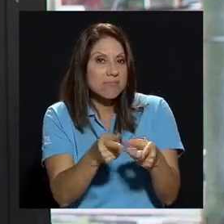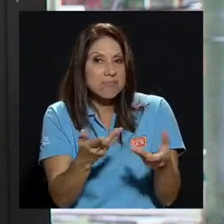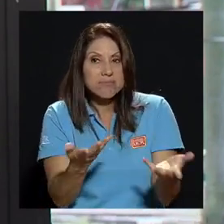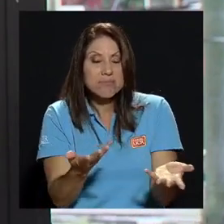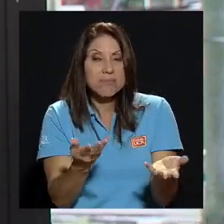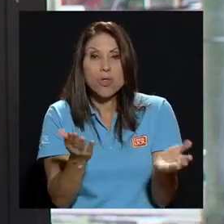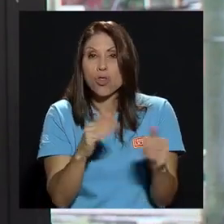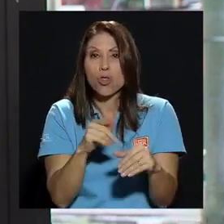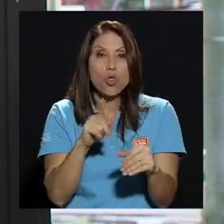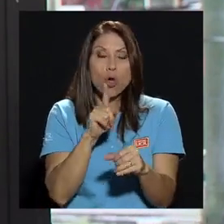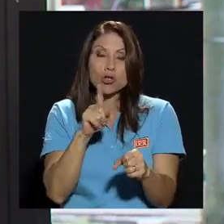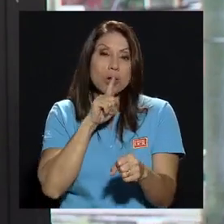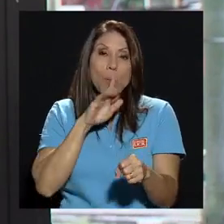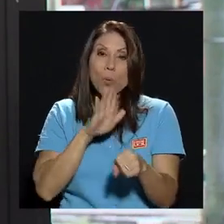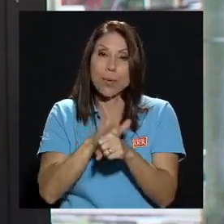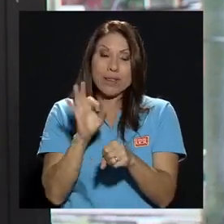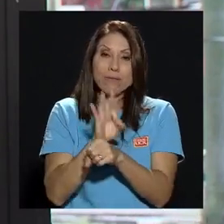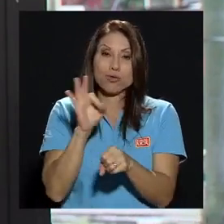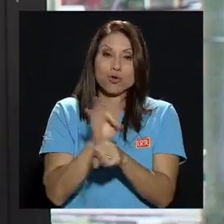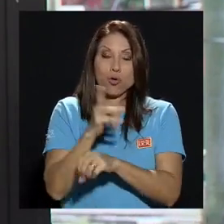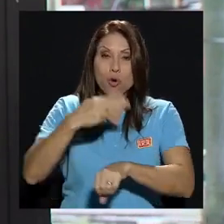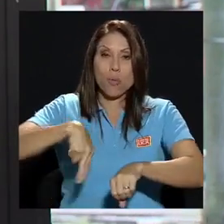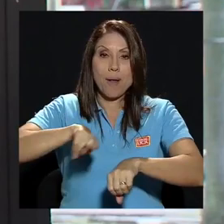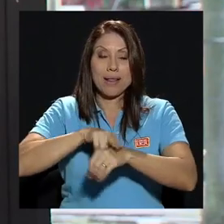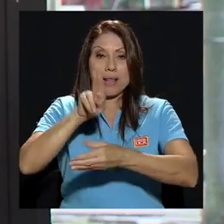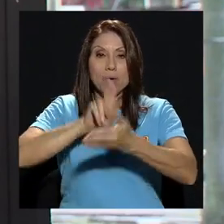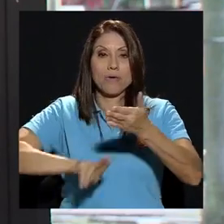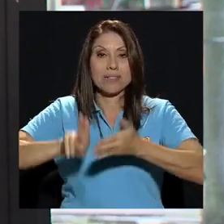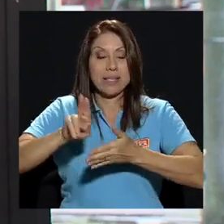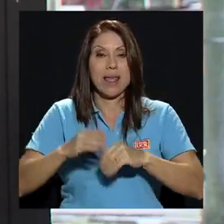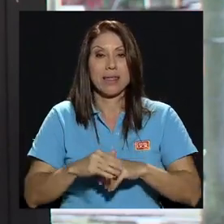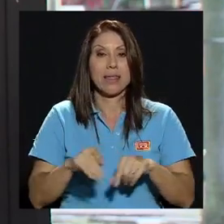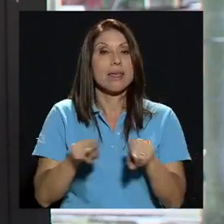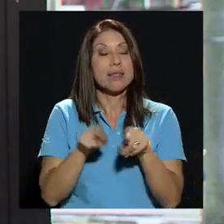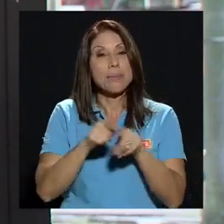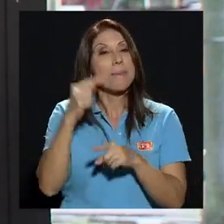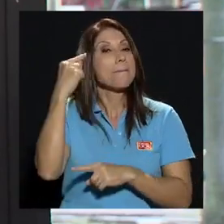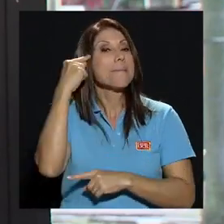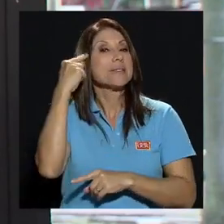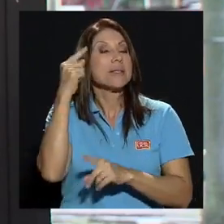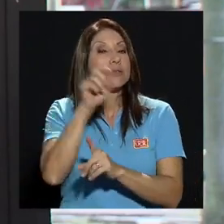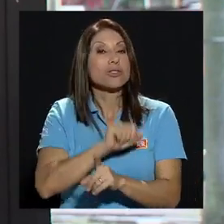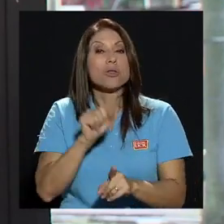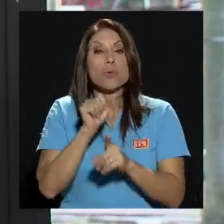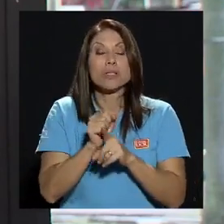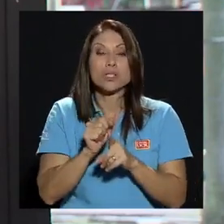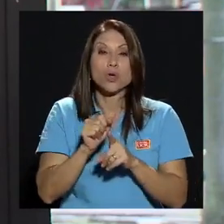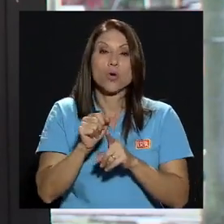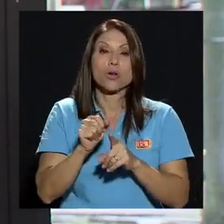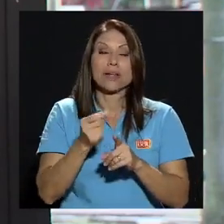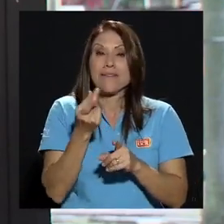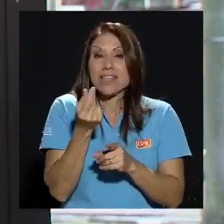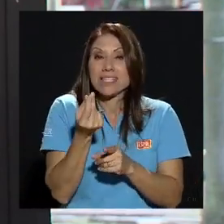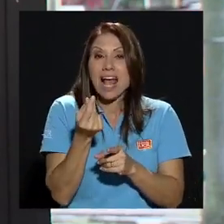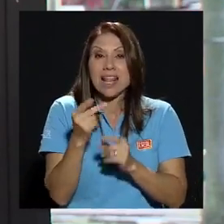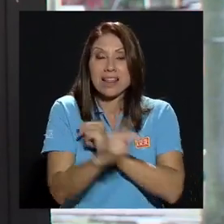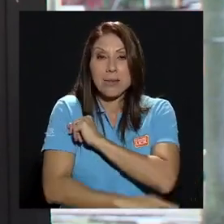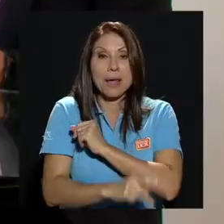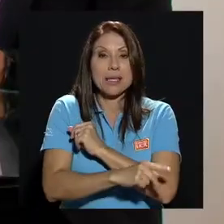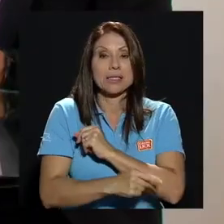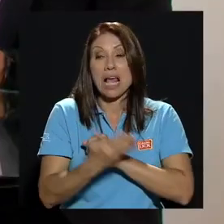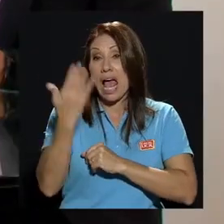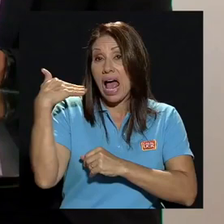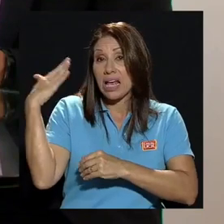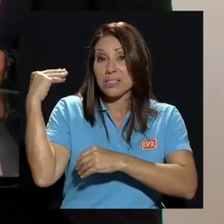y teniendo en consideración la situación fiscal del país que se viene posponiendo de hace bastante tiempo y no se